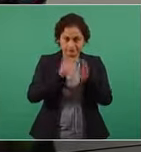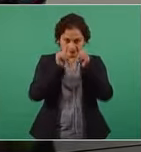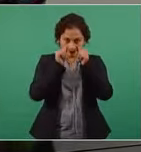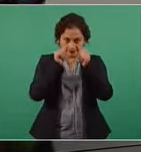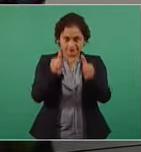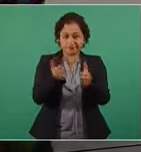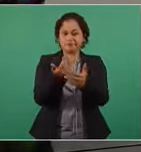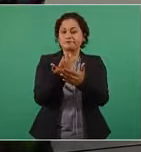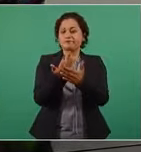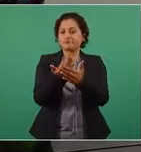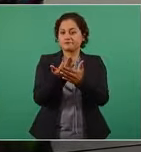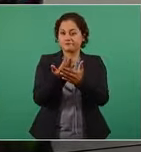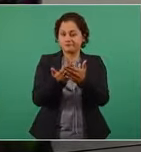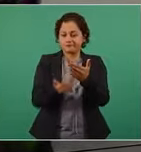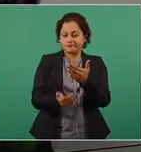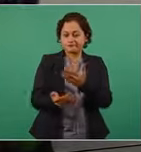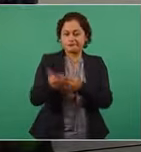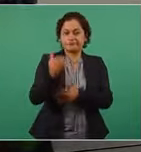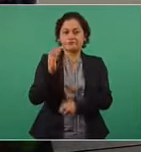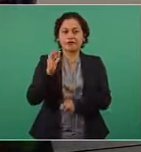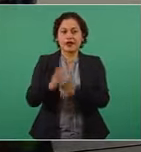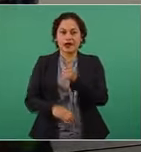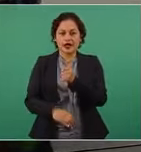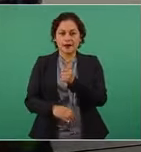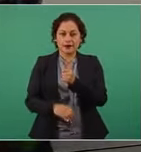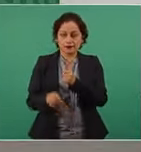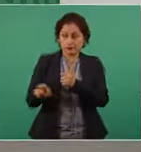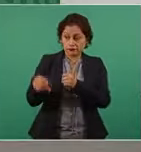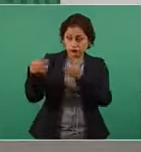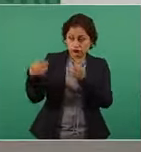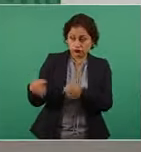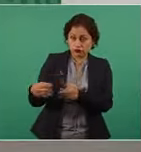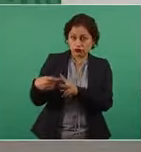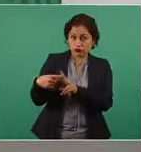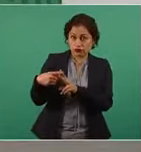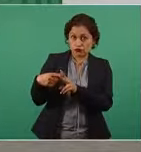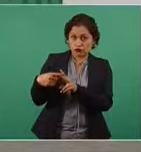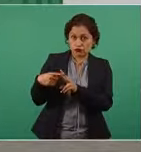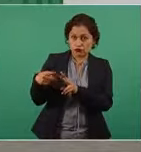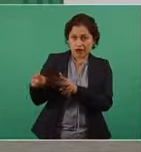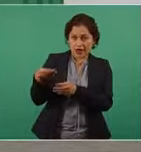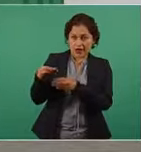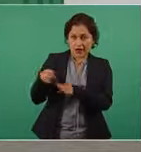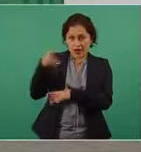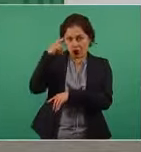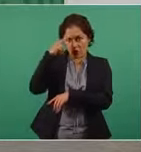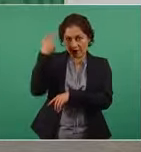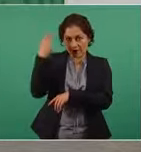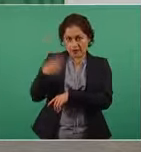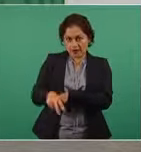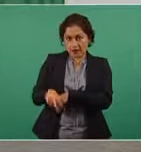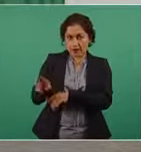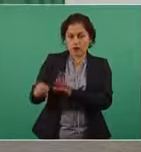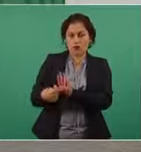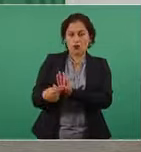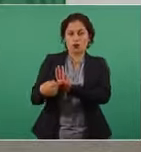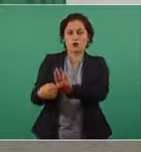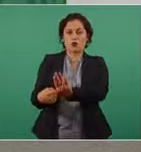ahí queda eso para ver si cuando da a conocer el Banco de México la cifra